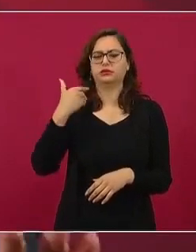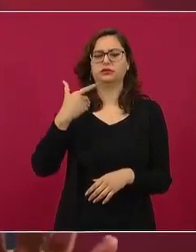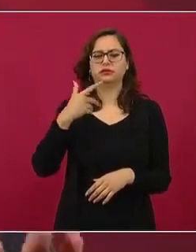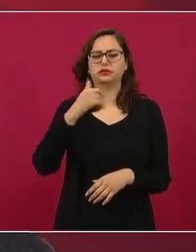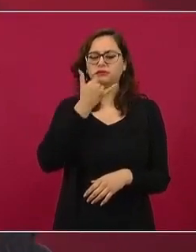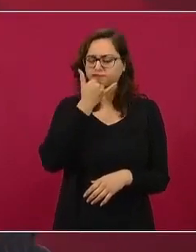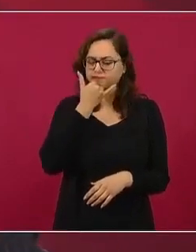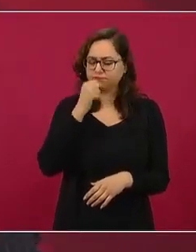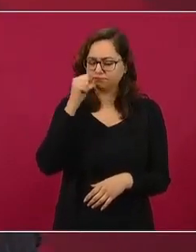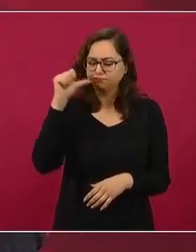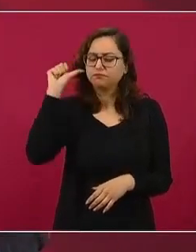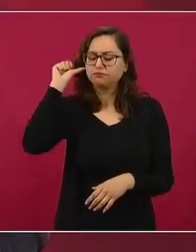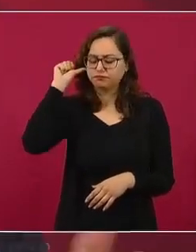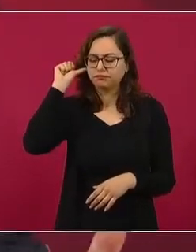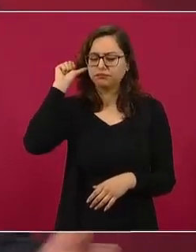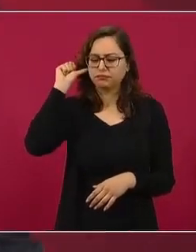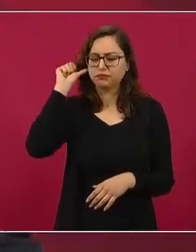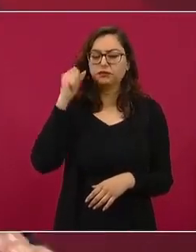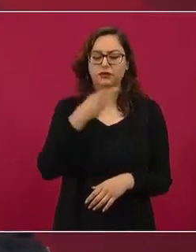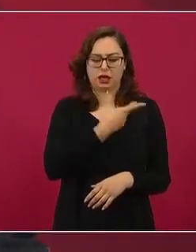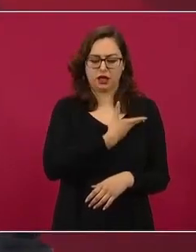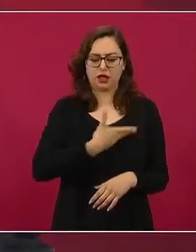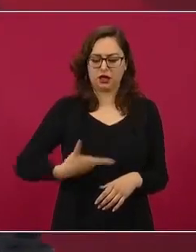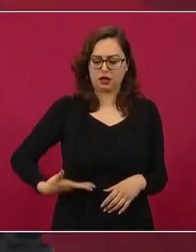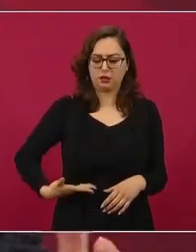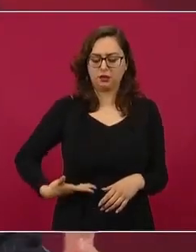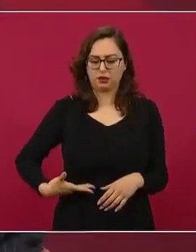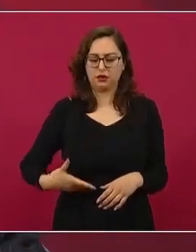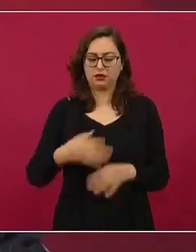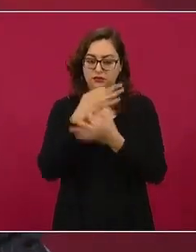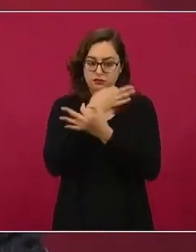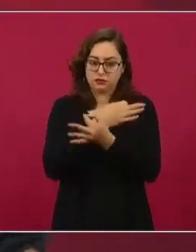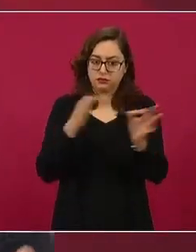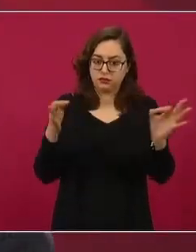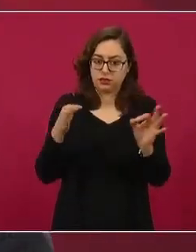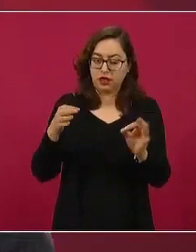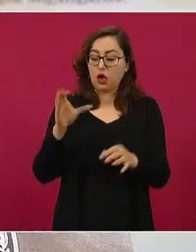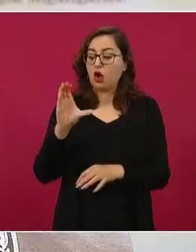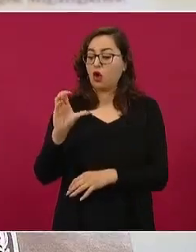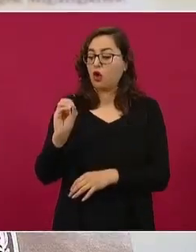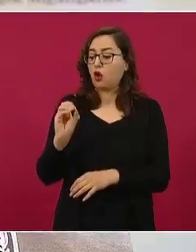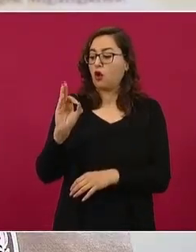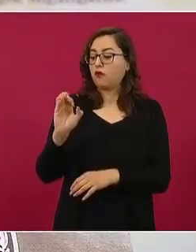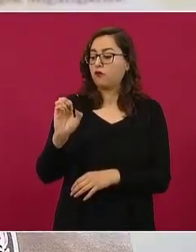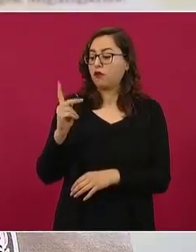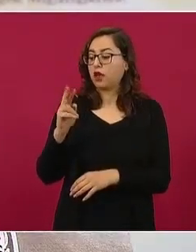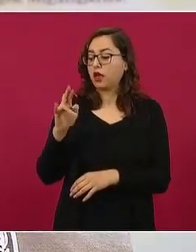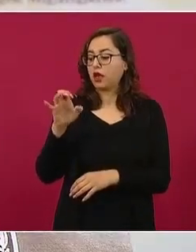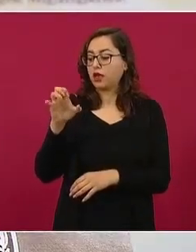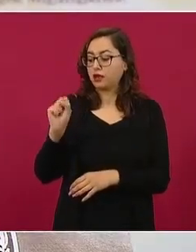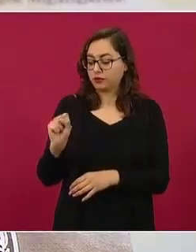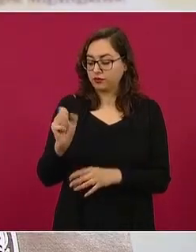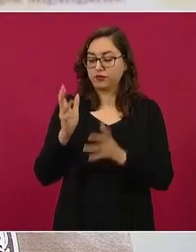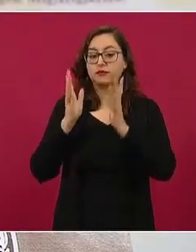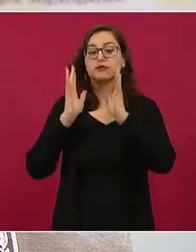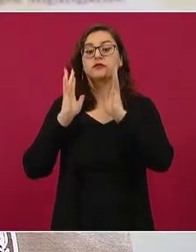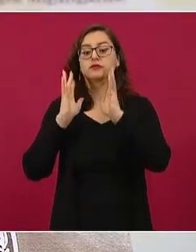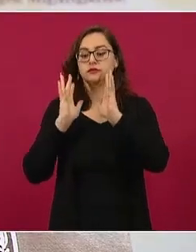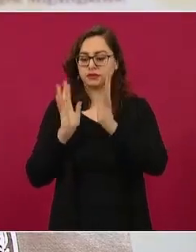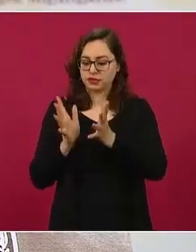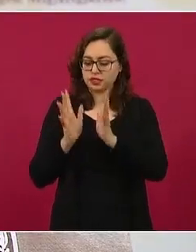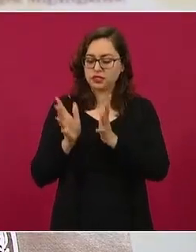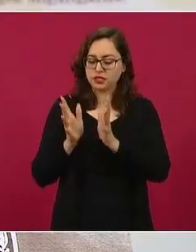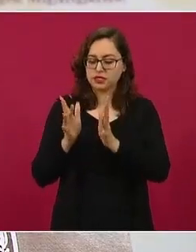Ayer, tenemos ya un proceso en COFEPRIS para la autorización de uso de emergencia